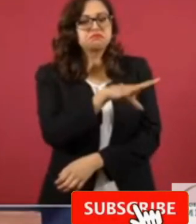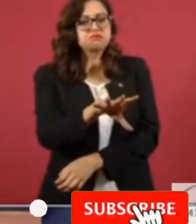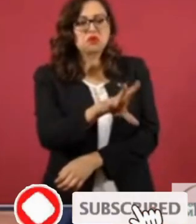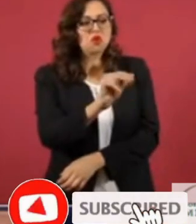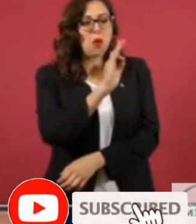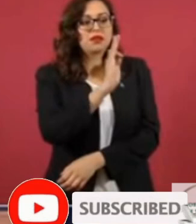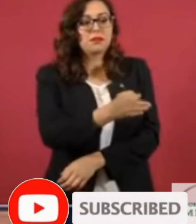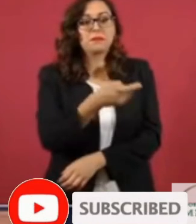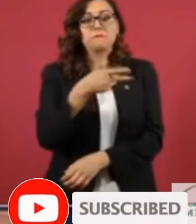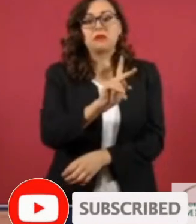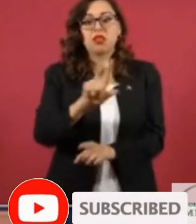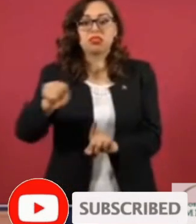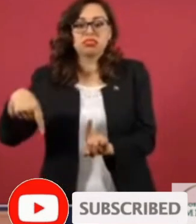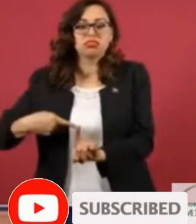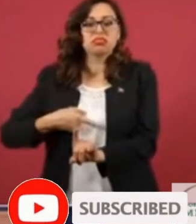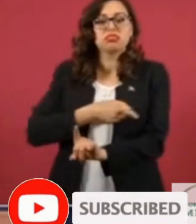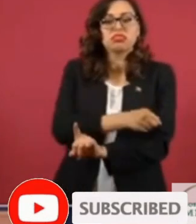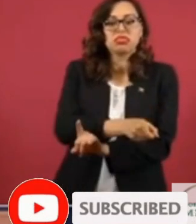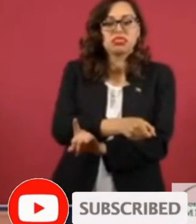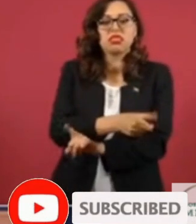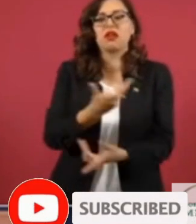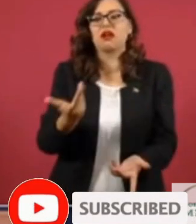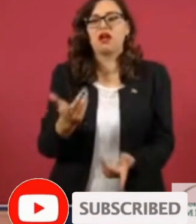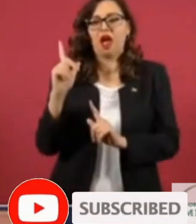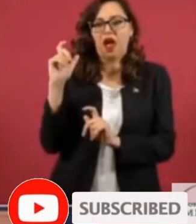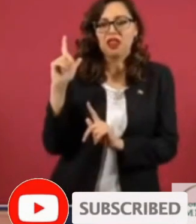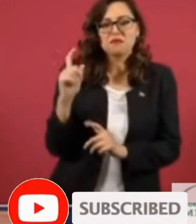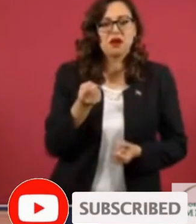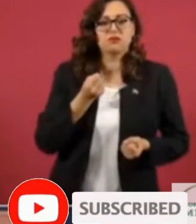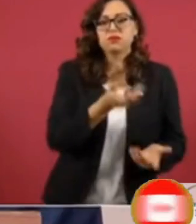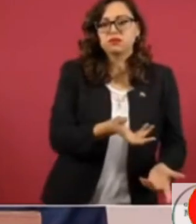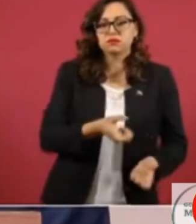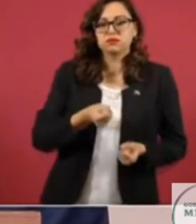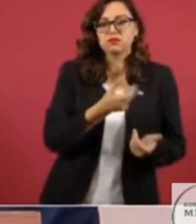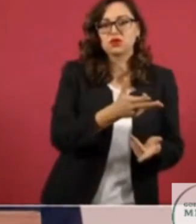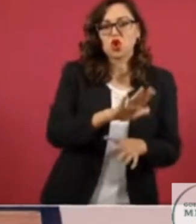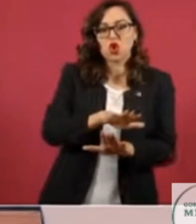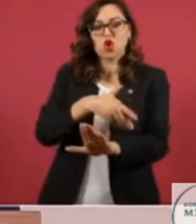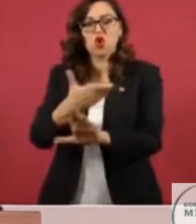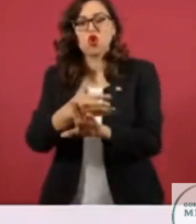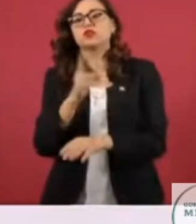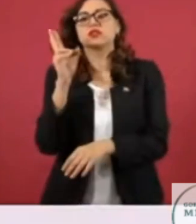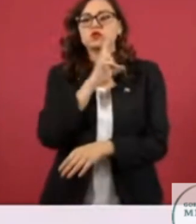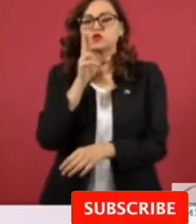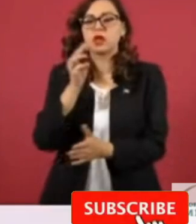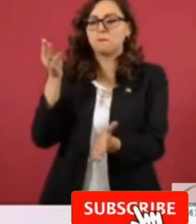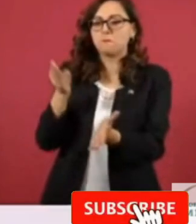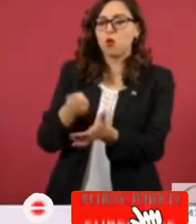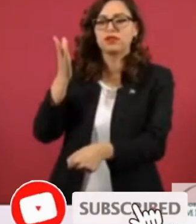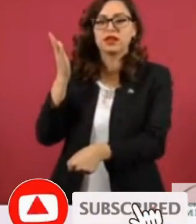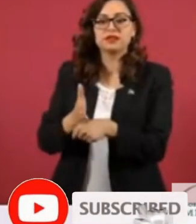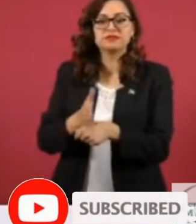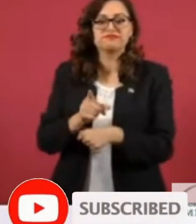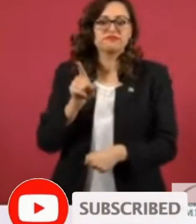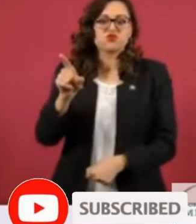y sanciones económicas o comerciales contra Rusia, medidas que únicamente han servido